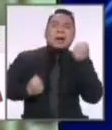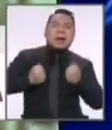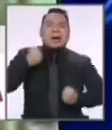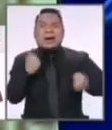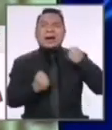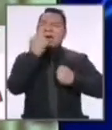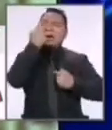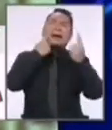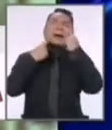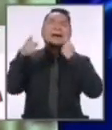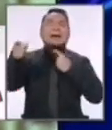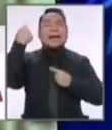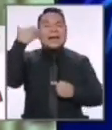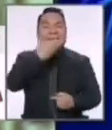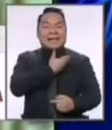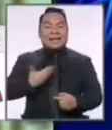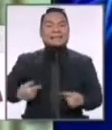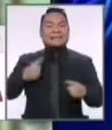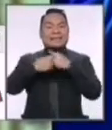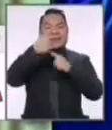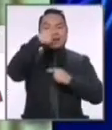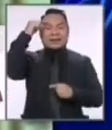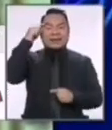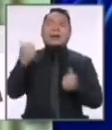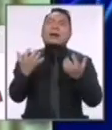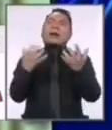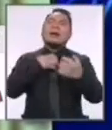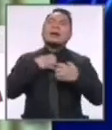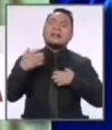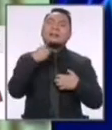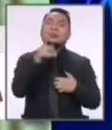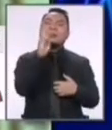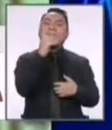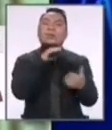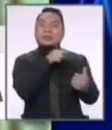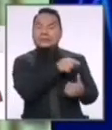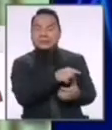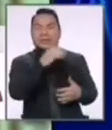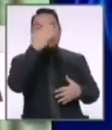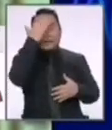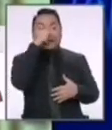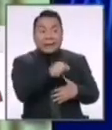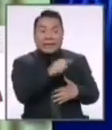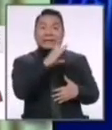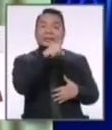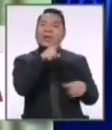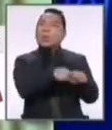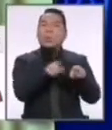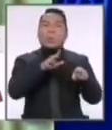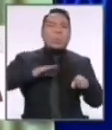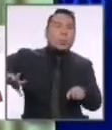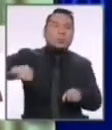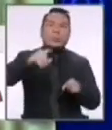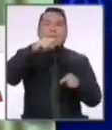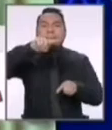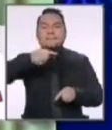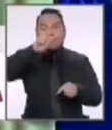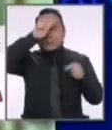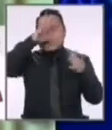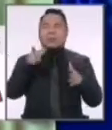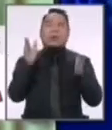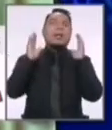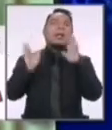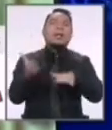presidente, rogando por oxígeno para su esposo. Celia representa el sufrimiento de millones de peruanos que han sido